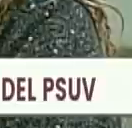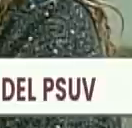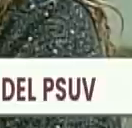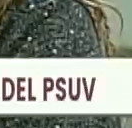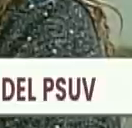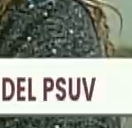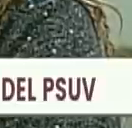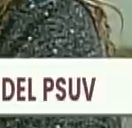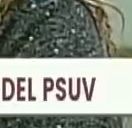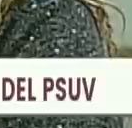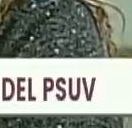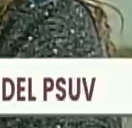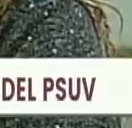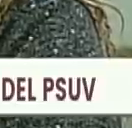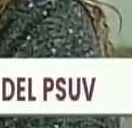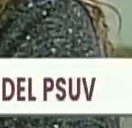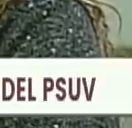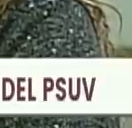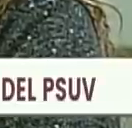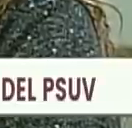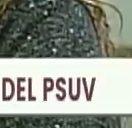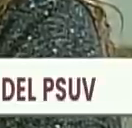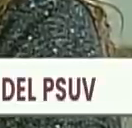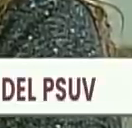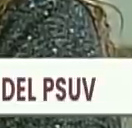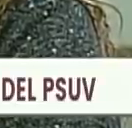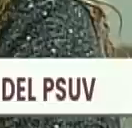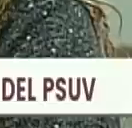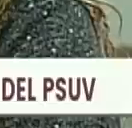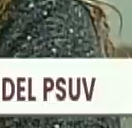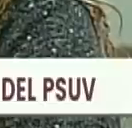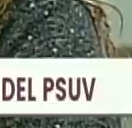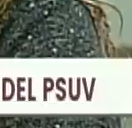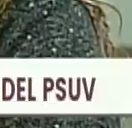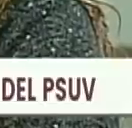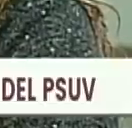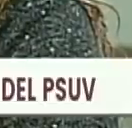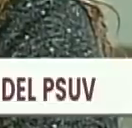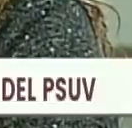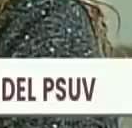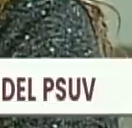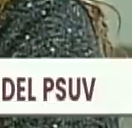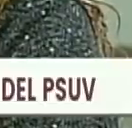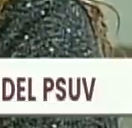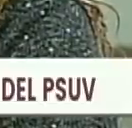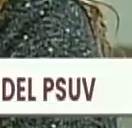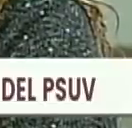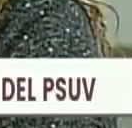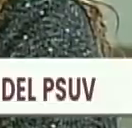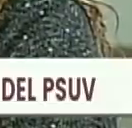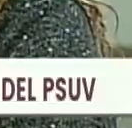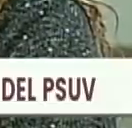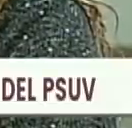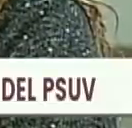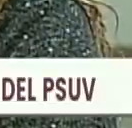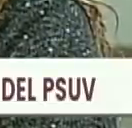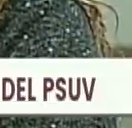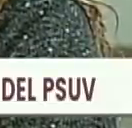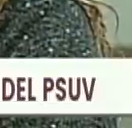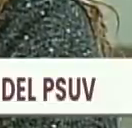desplegó, en algunos estados, cinco estados, inicialmente, pero eso es, presidente, como dice el inicio,